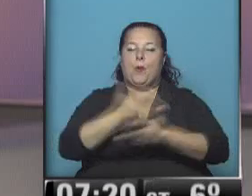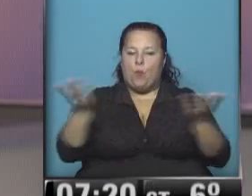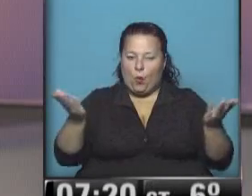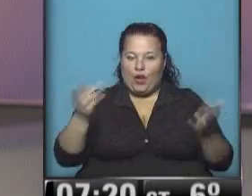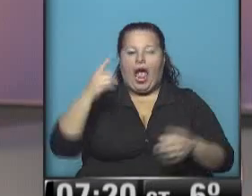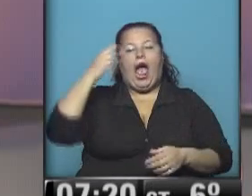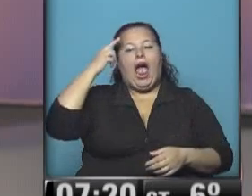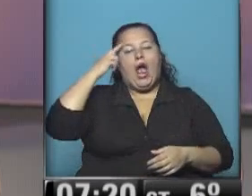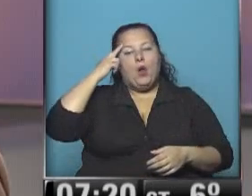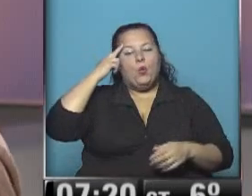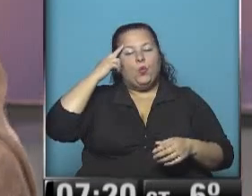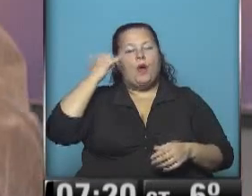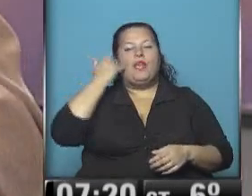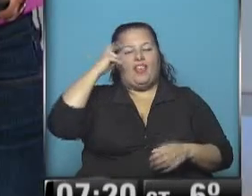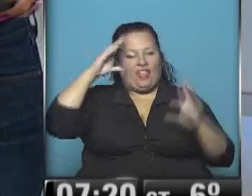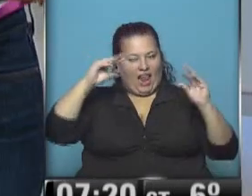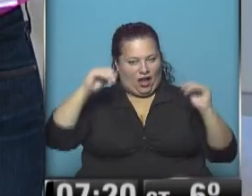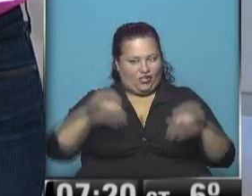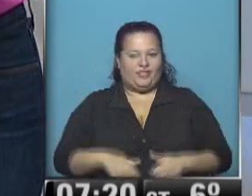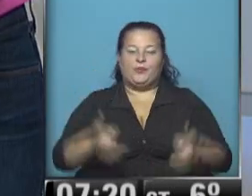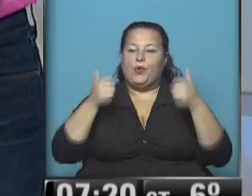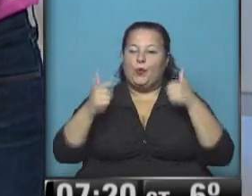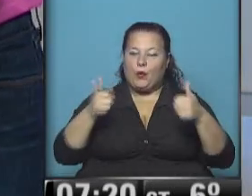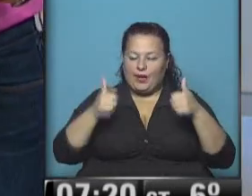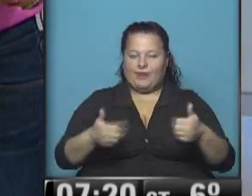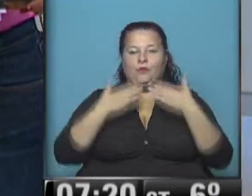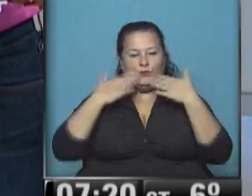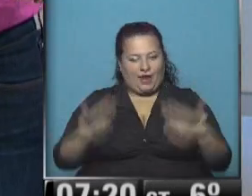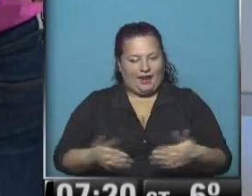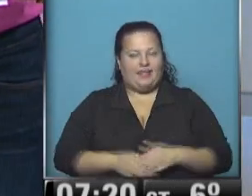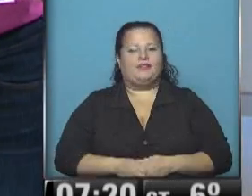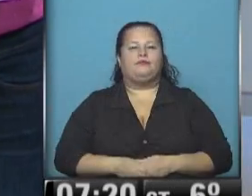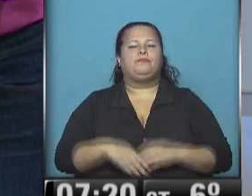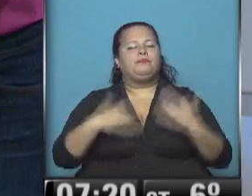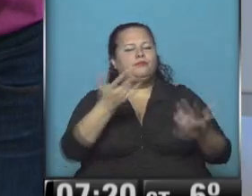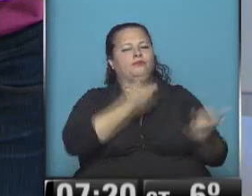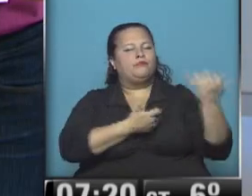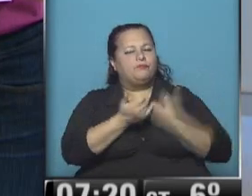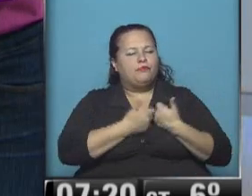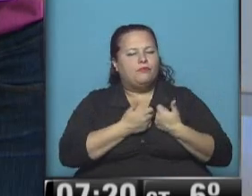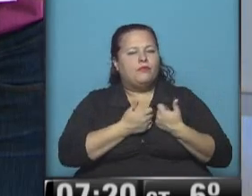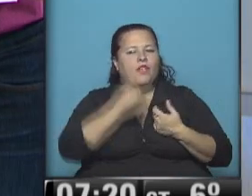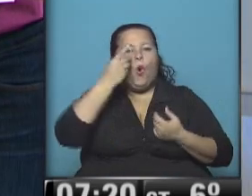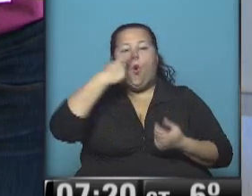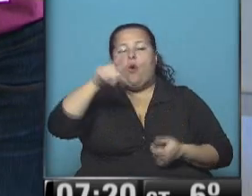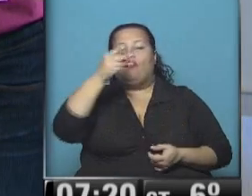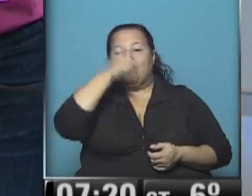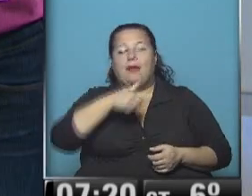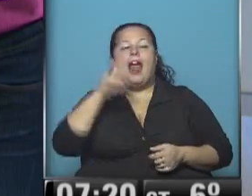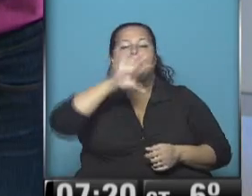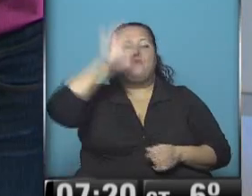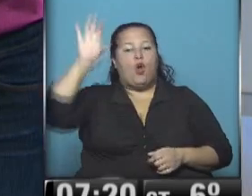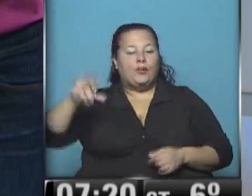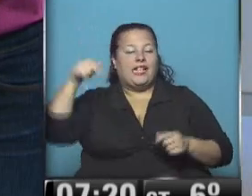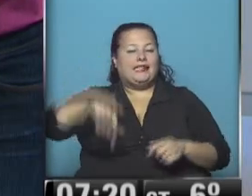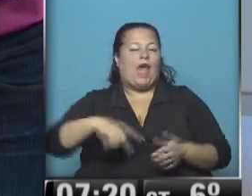pública a las 21 a 10. Buenísimo, Mariano. Muchas gracias. A ver, Alejo, contábamos. Último fin de semana para los chicos del interior del país que